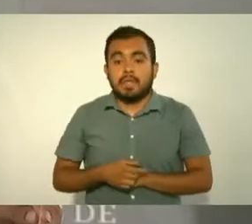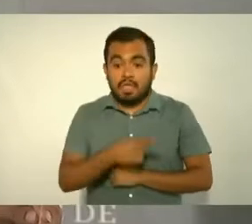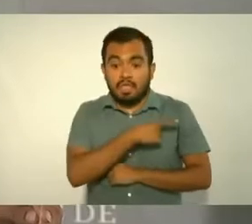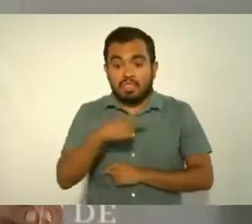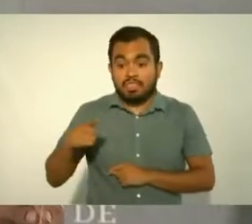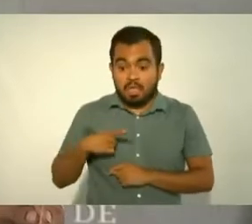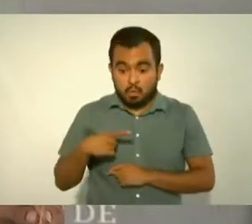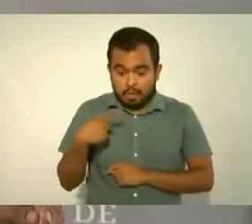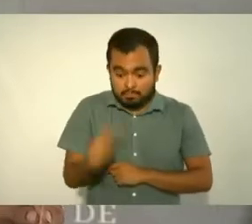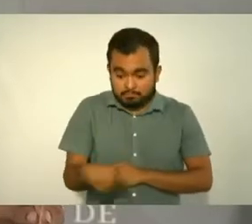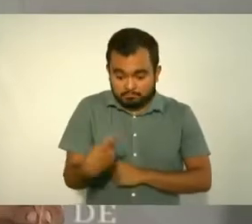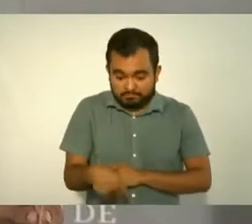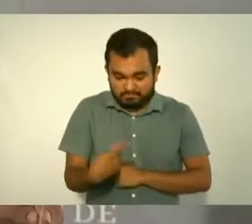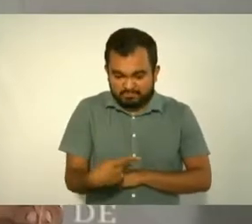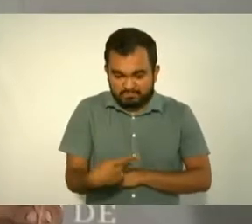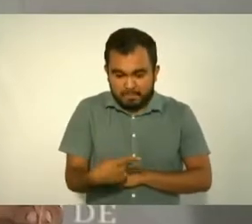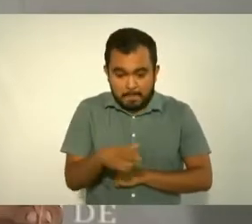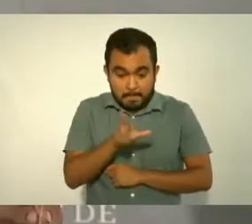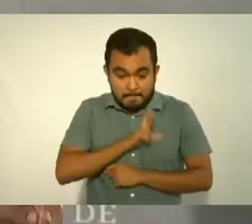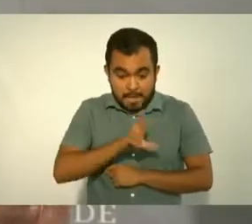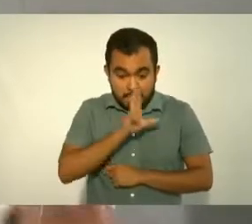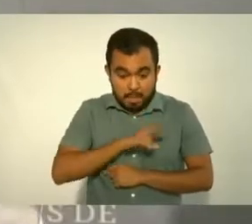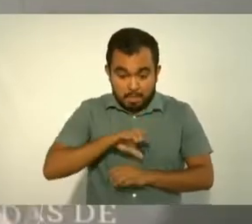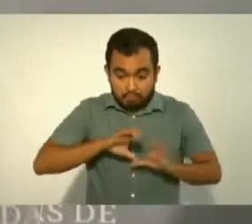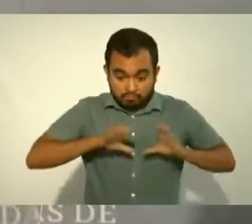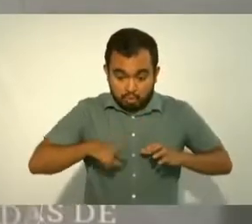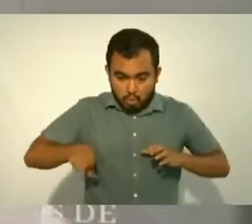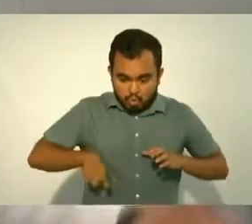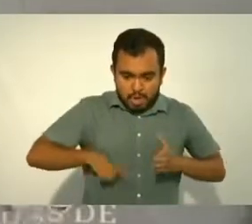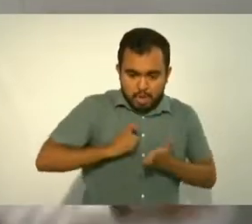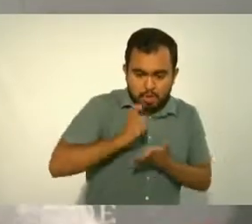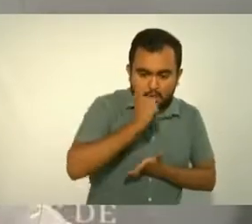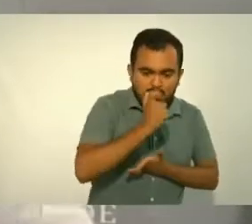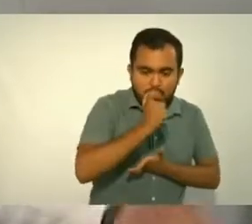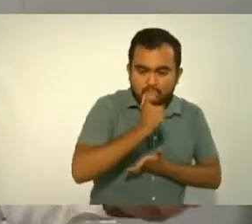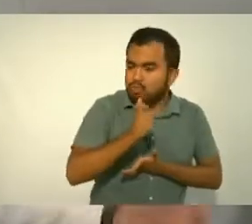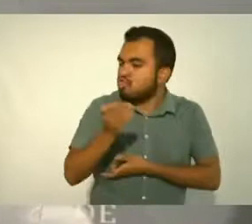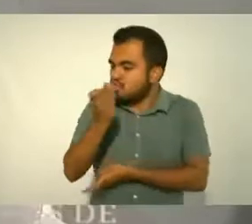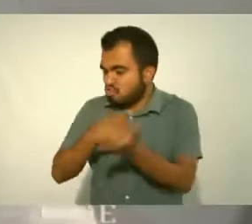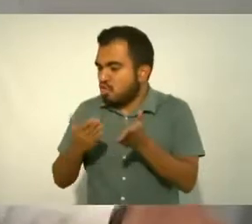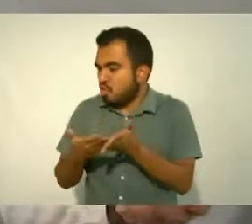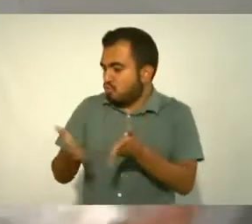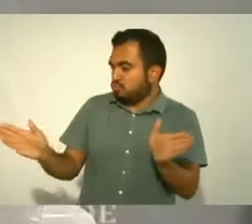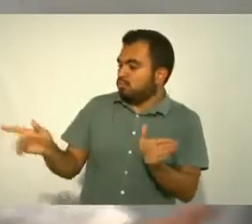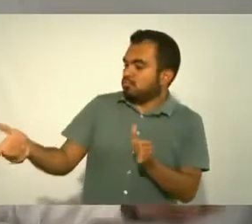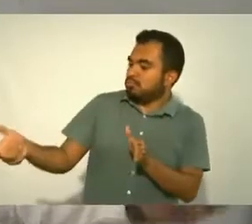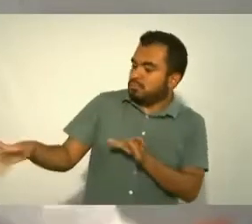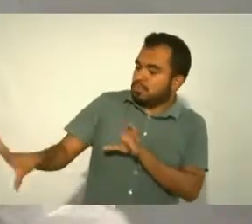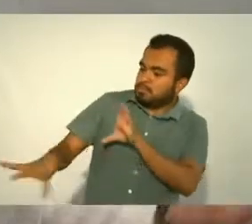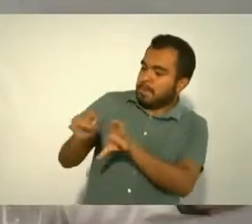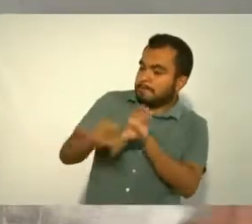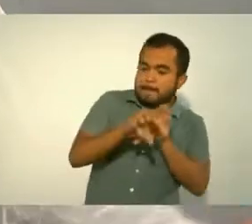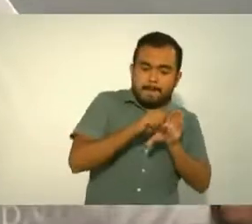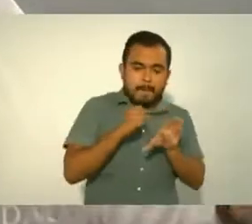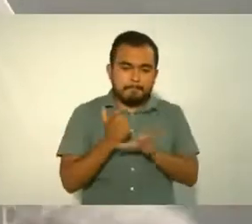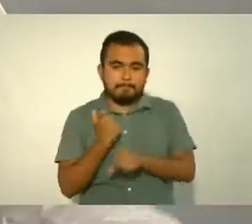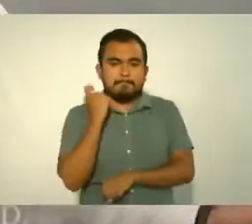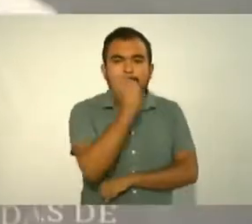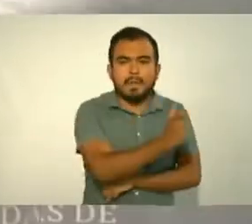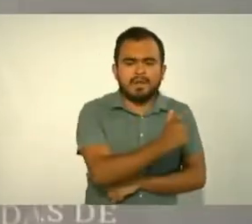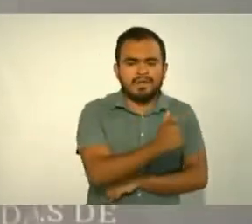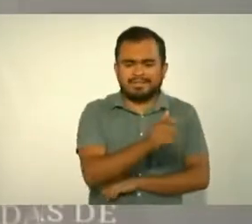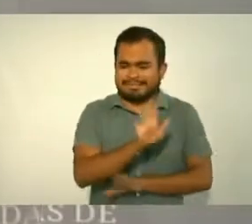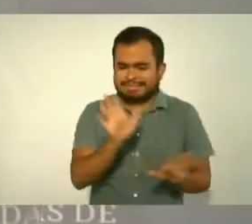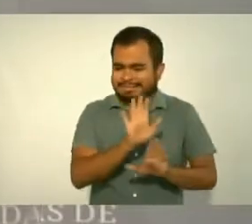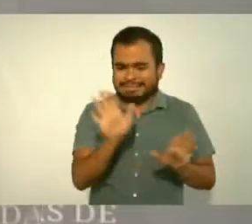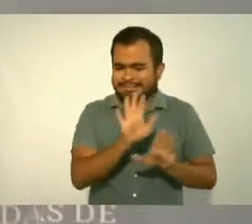Dijimos no, vamos a salir y vamos a rescatar a la gente de